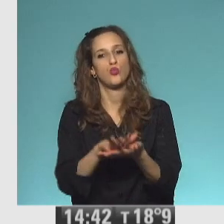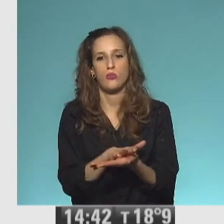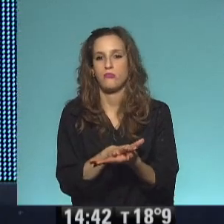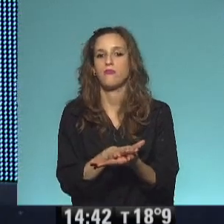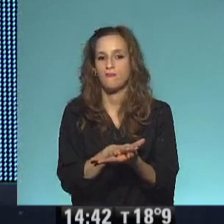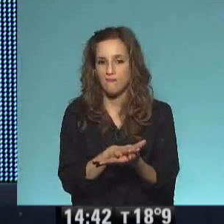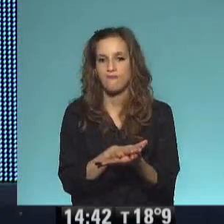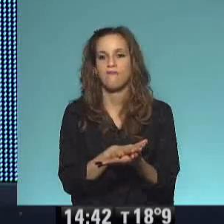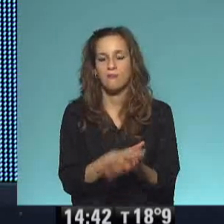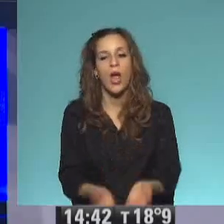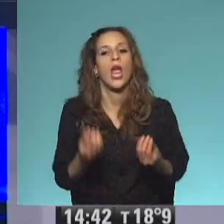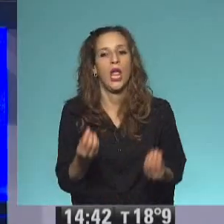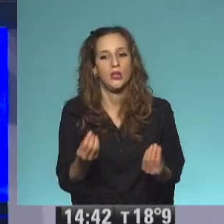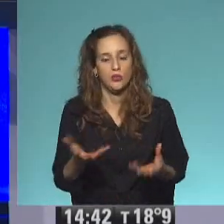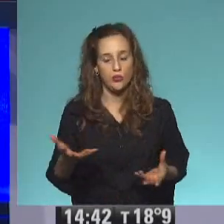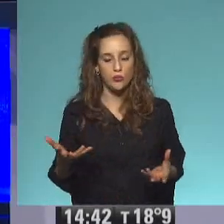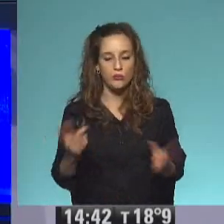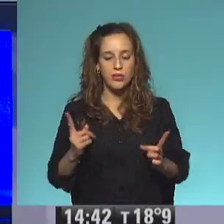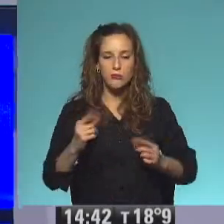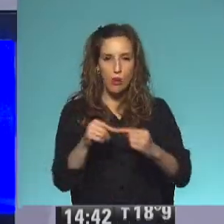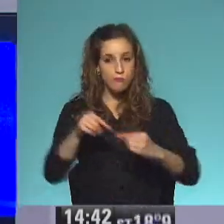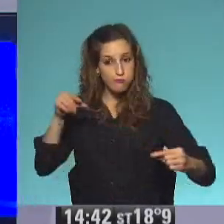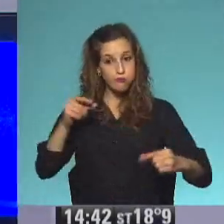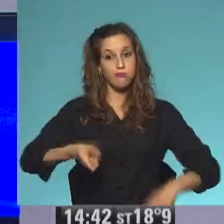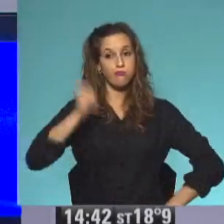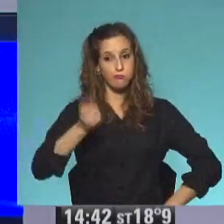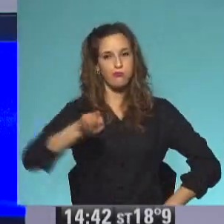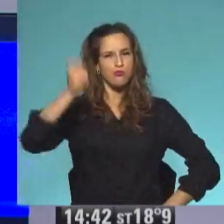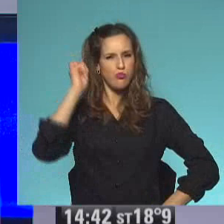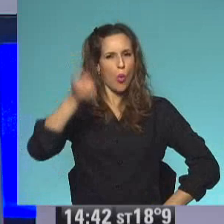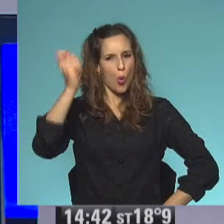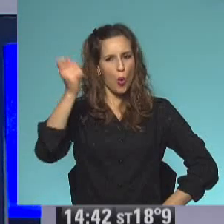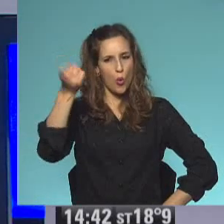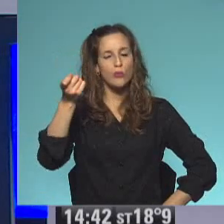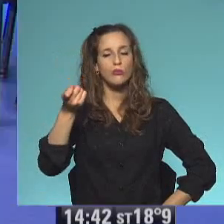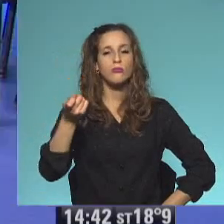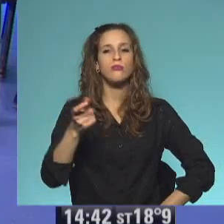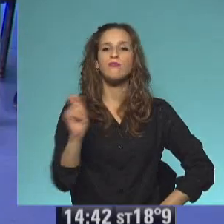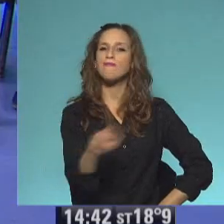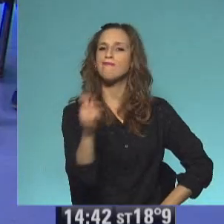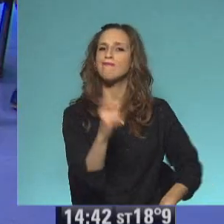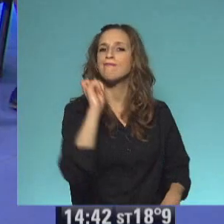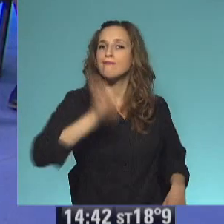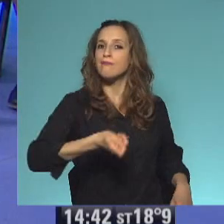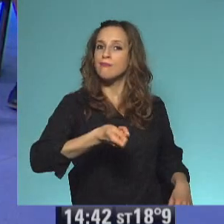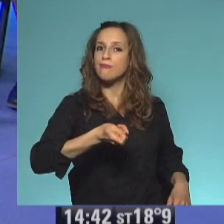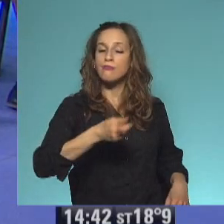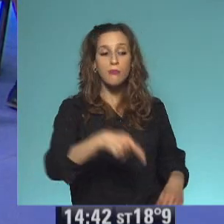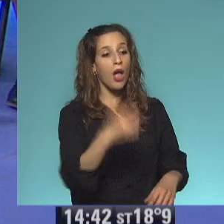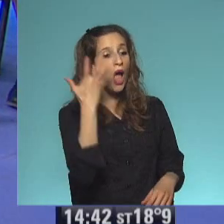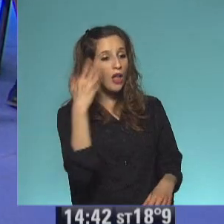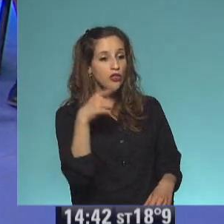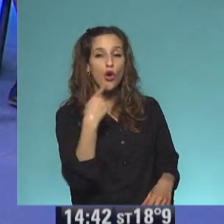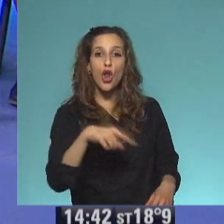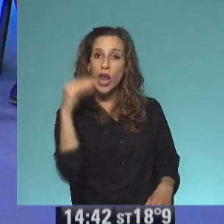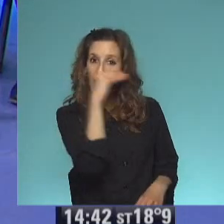Tomó una varita mágica, la agitó una vez y ¡abracadabra! Y ahora Wilbur ya no era un